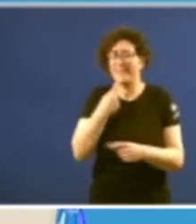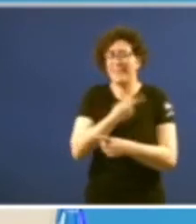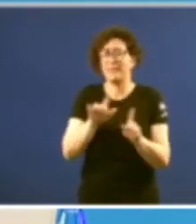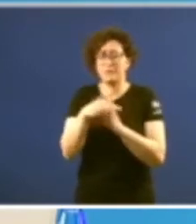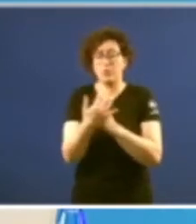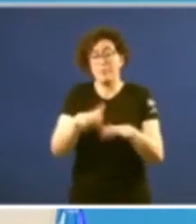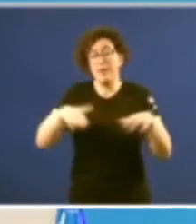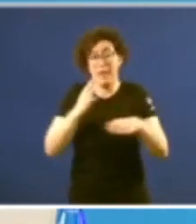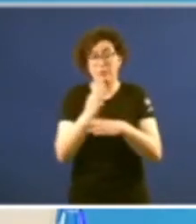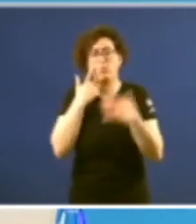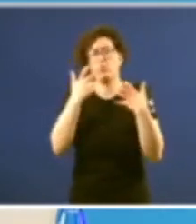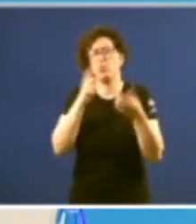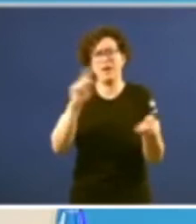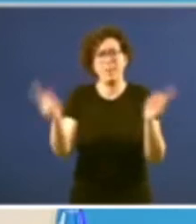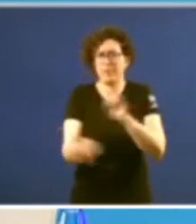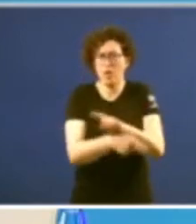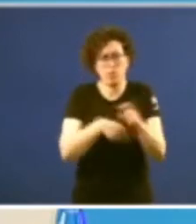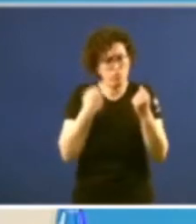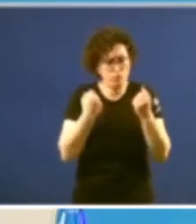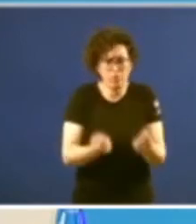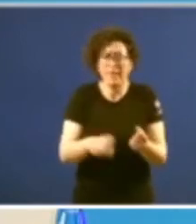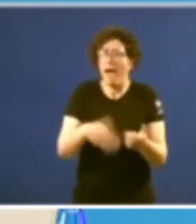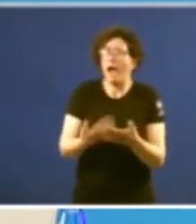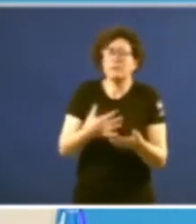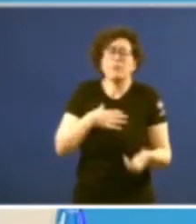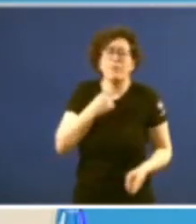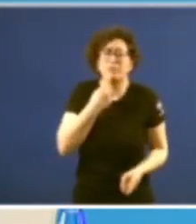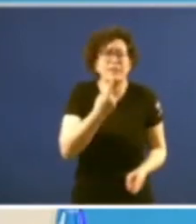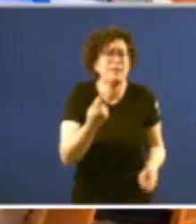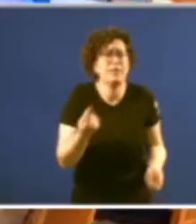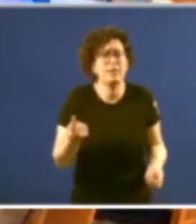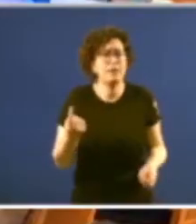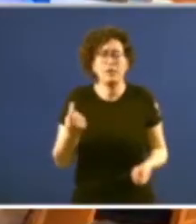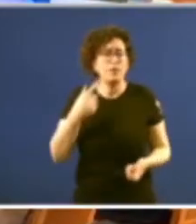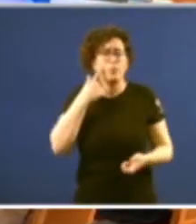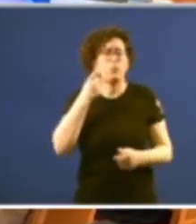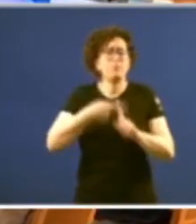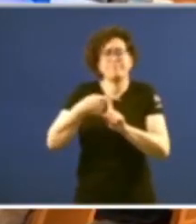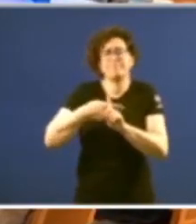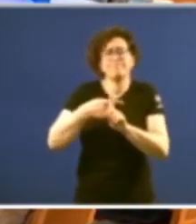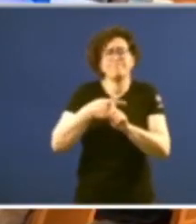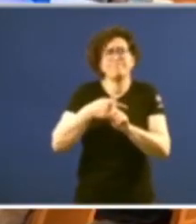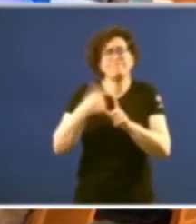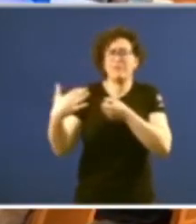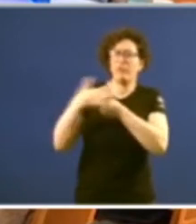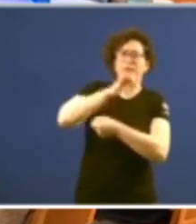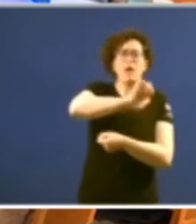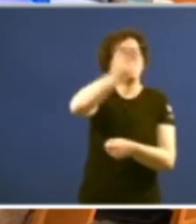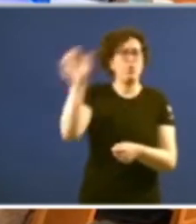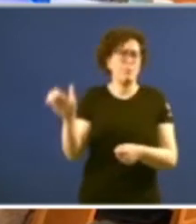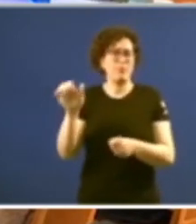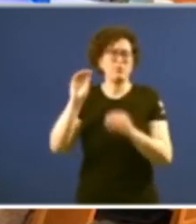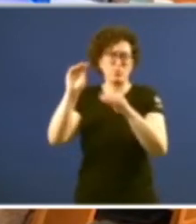parlamentario ha cambiado yo diría que radicalmente incluso se puede hablar en este momento de cierto grado de europeización de los parlamentos